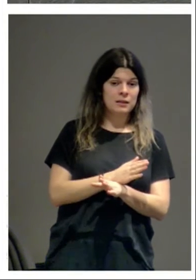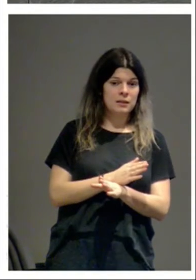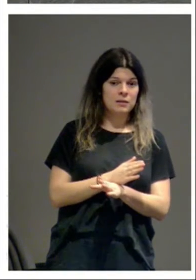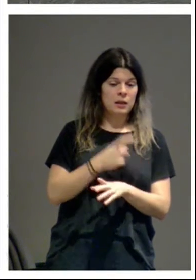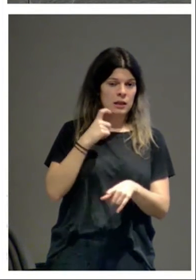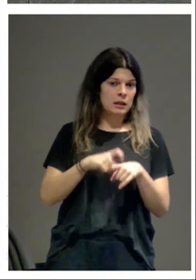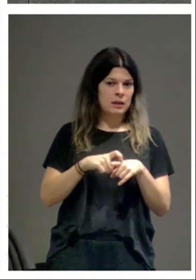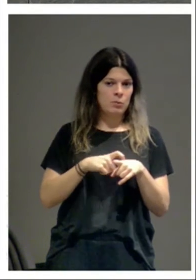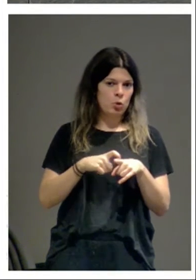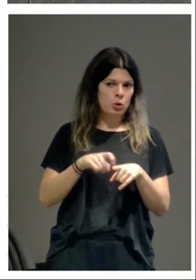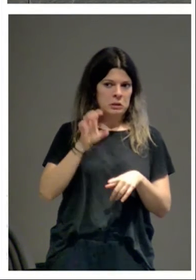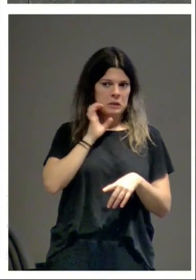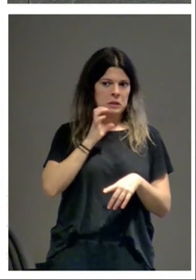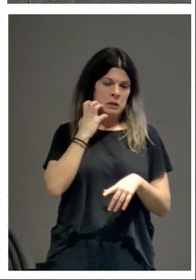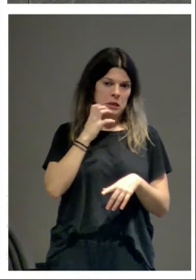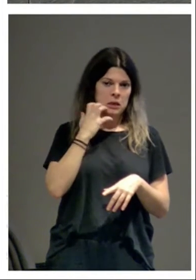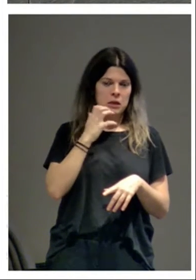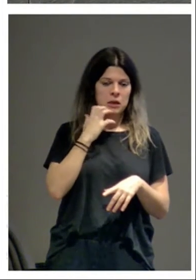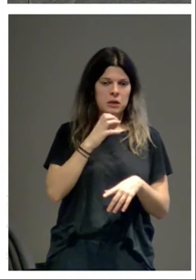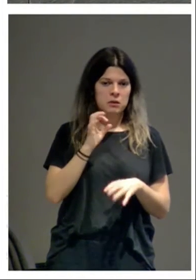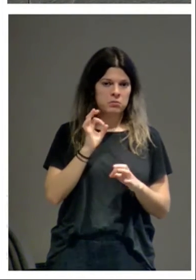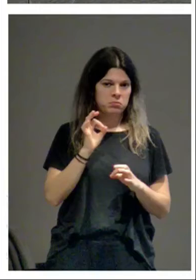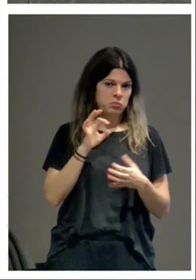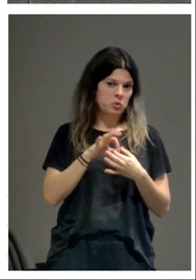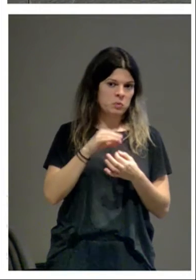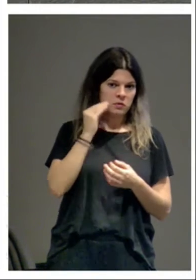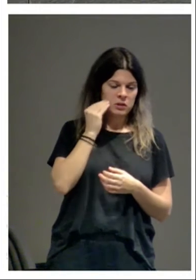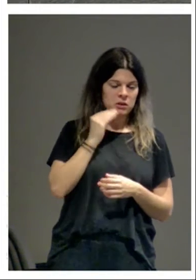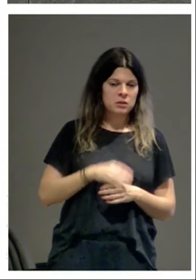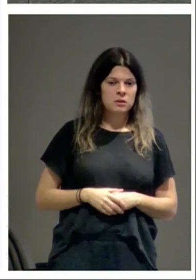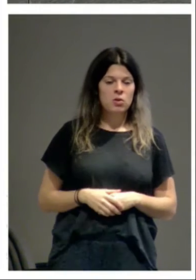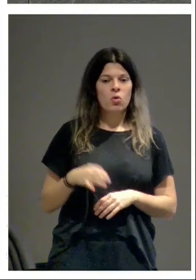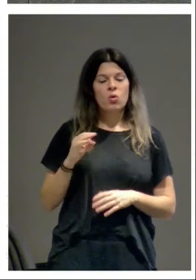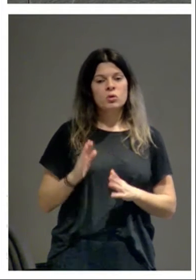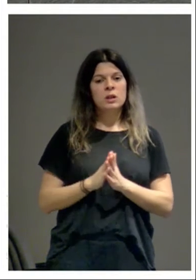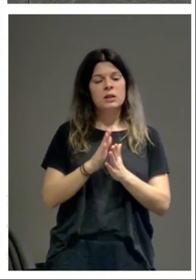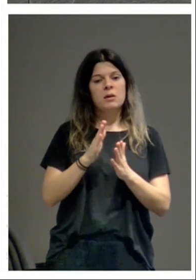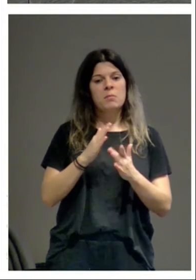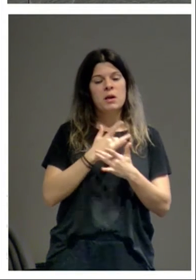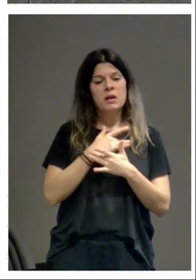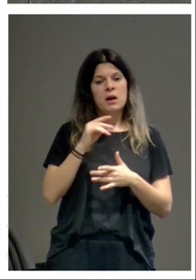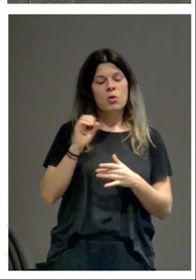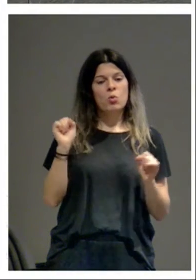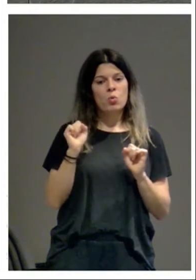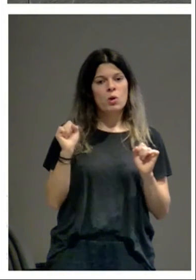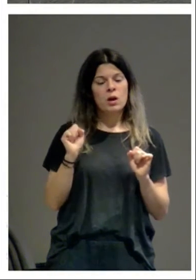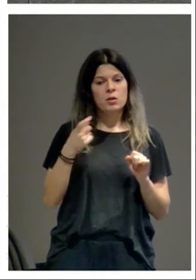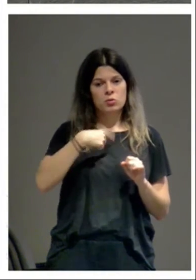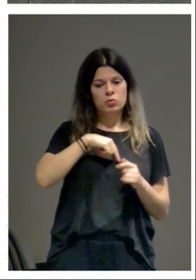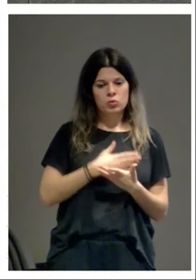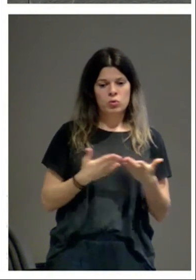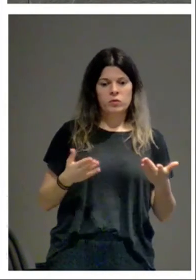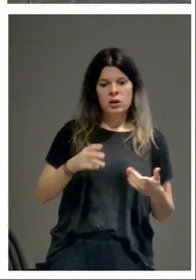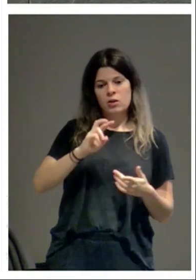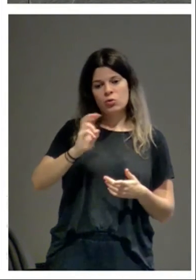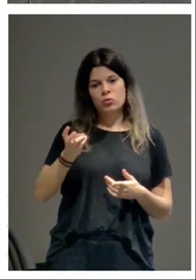un tanto inesperada para esas fechas. O en Santa María de Ujue, que confiábamos en que saliese